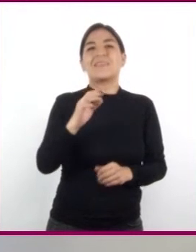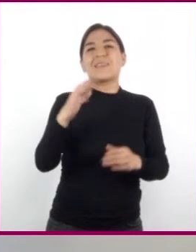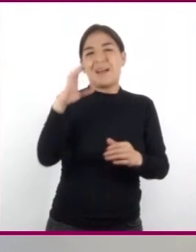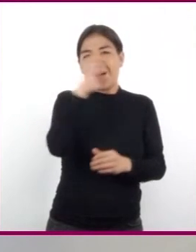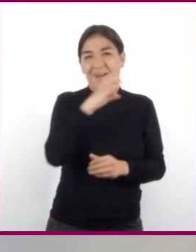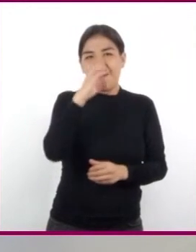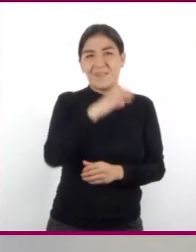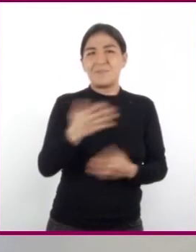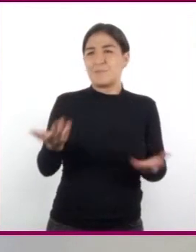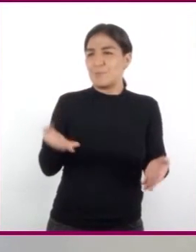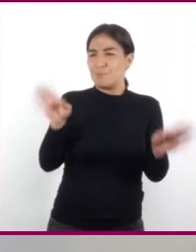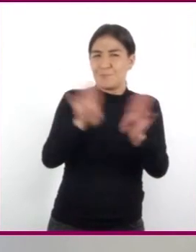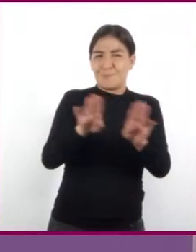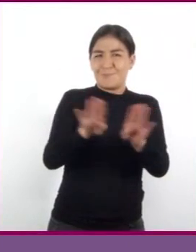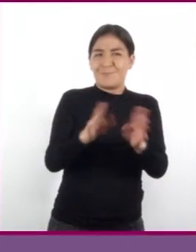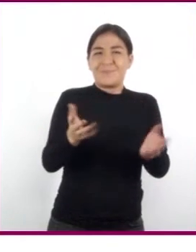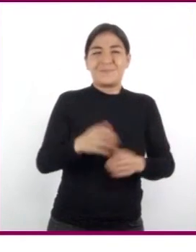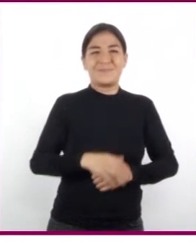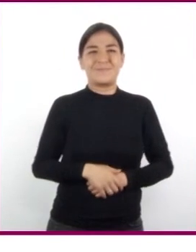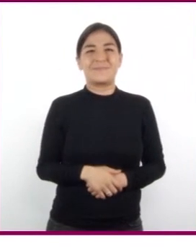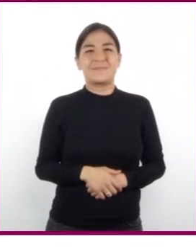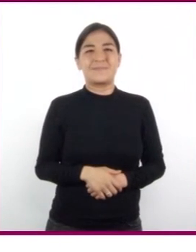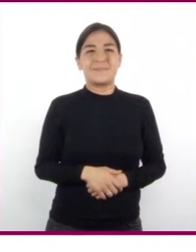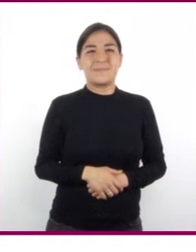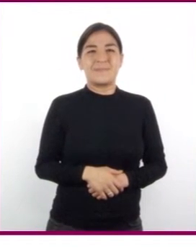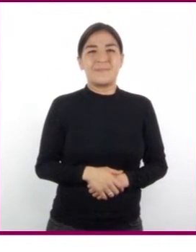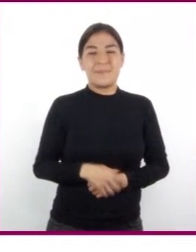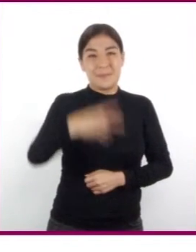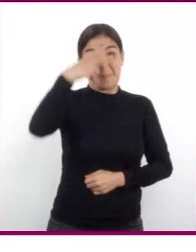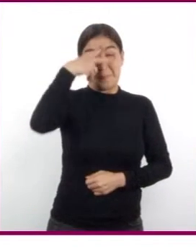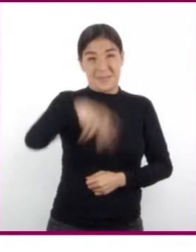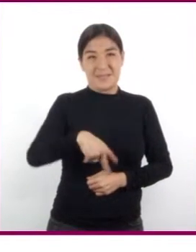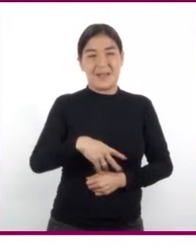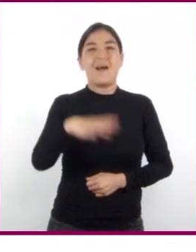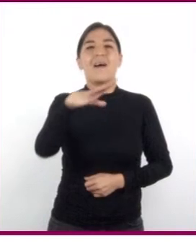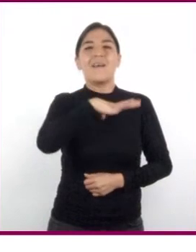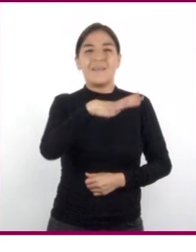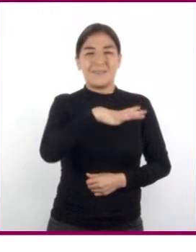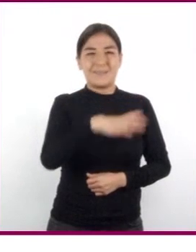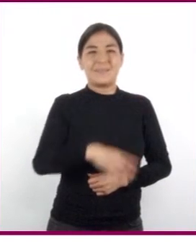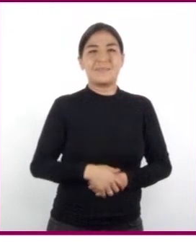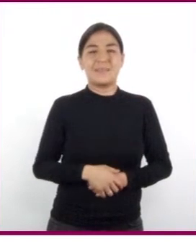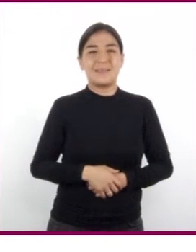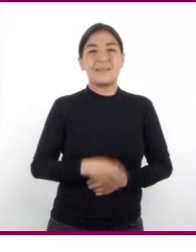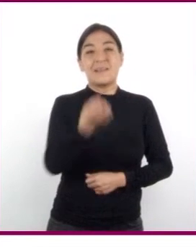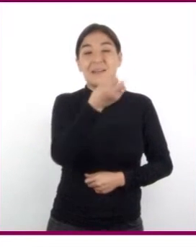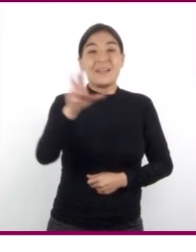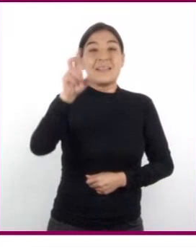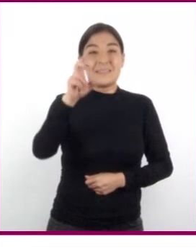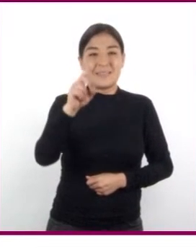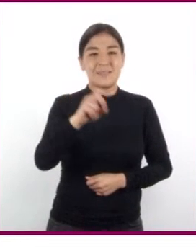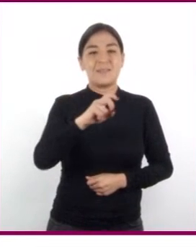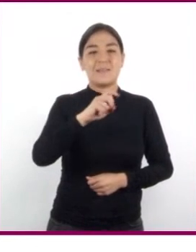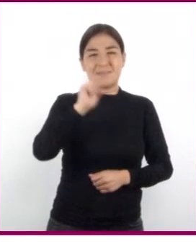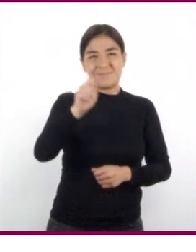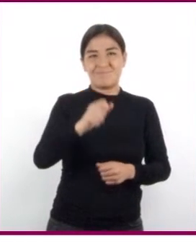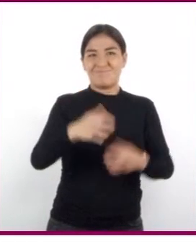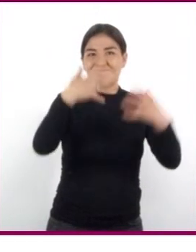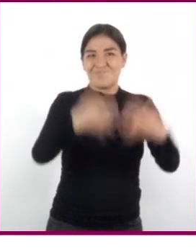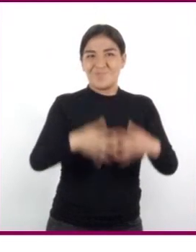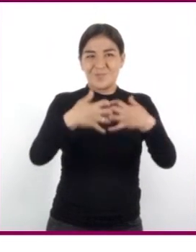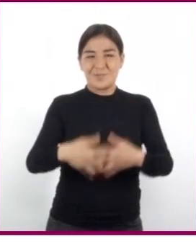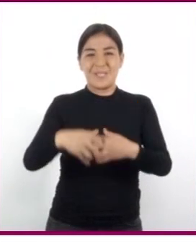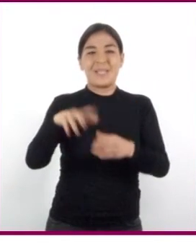¿Cómo es eso posible, maestra? En México, existen 30 plantas termoeléctricas que